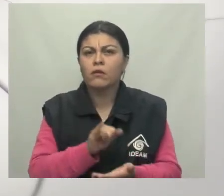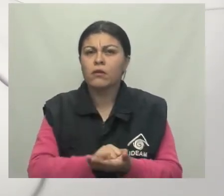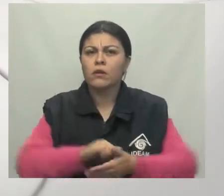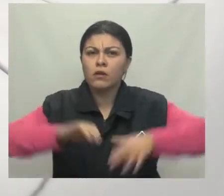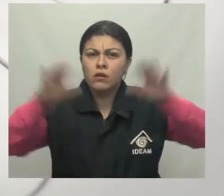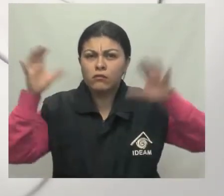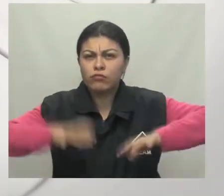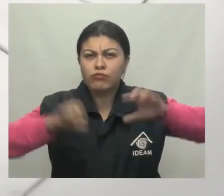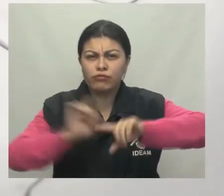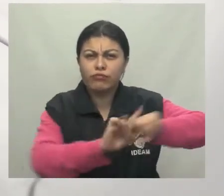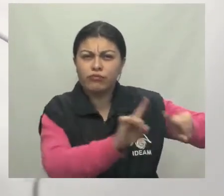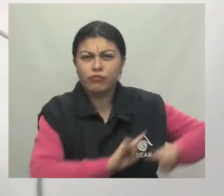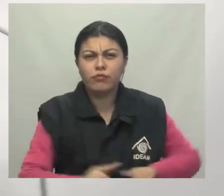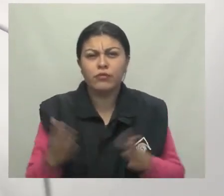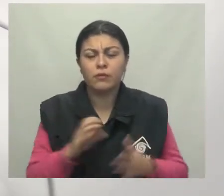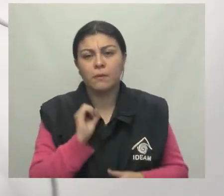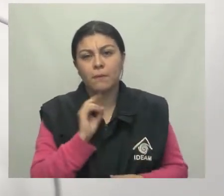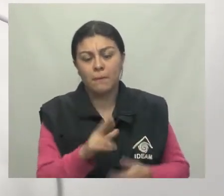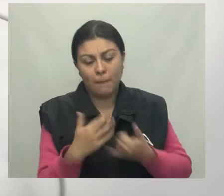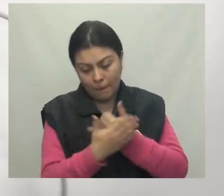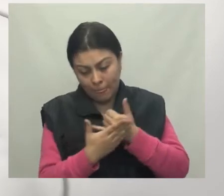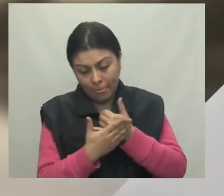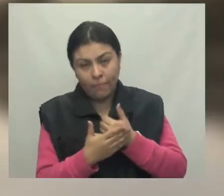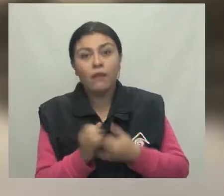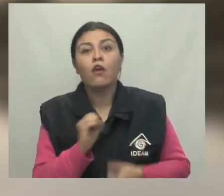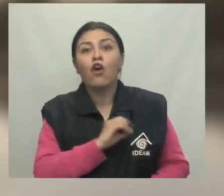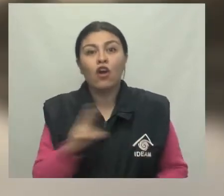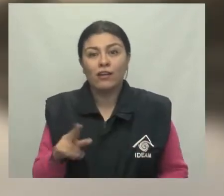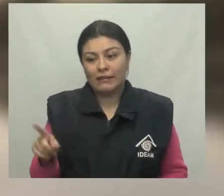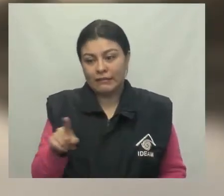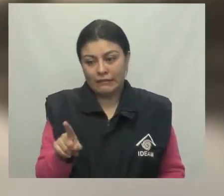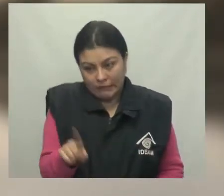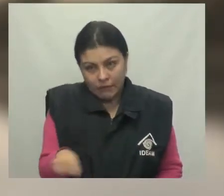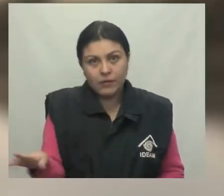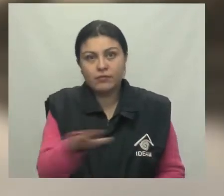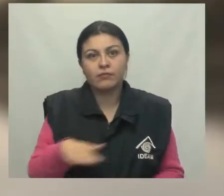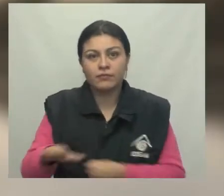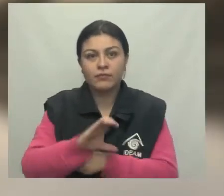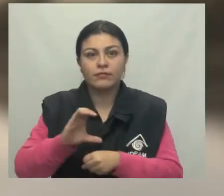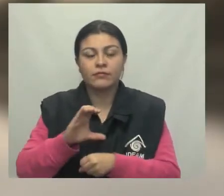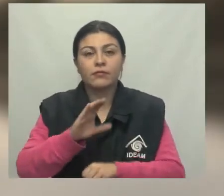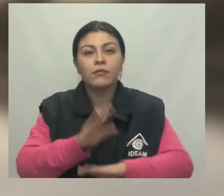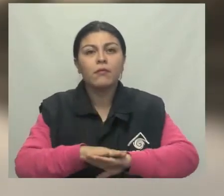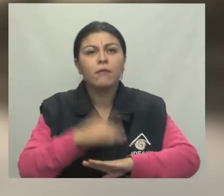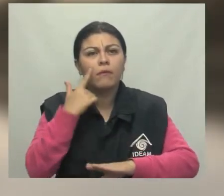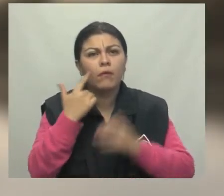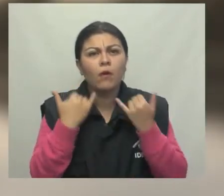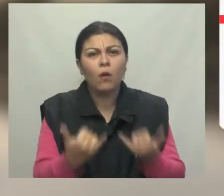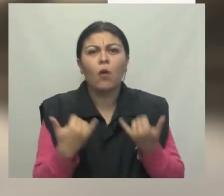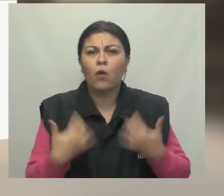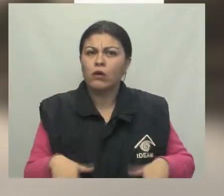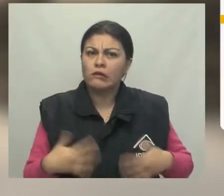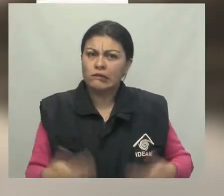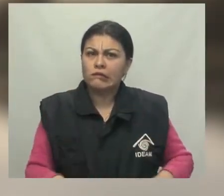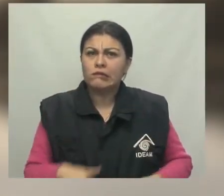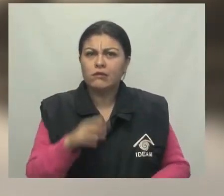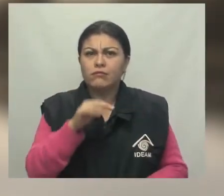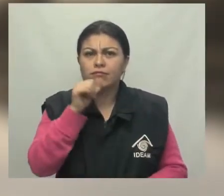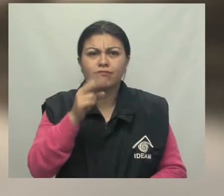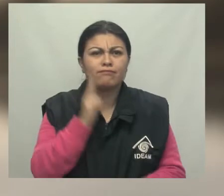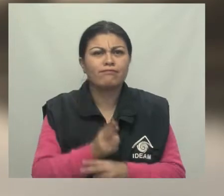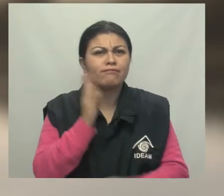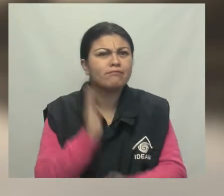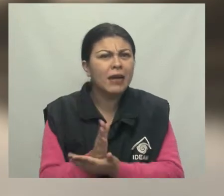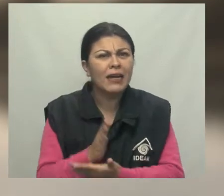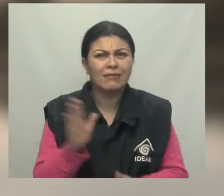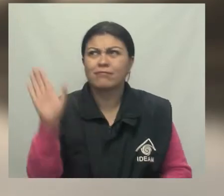sectores del sur y oriente de la ciudad. Ahora, mucha atención a las principales alertas para hoy a nivel nacional. Alerta roja